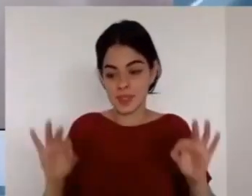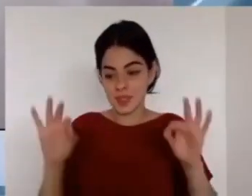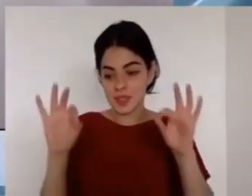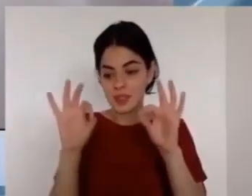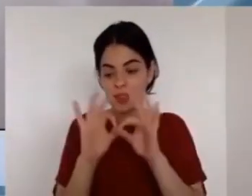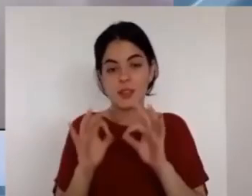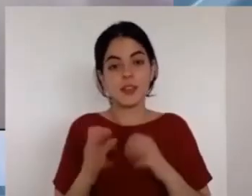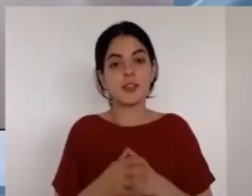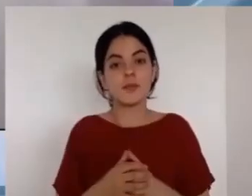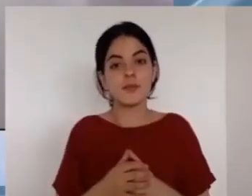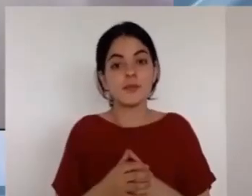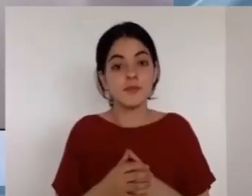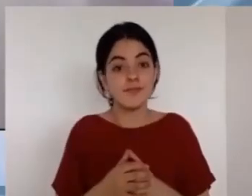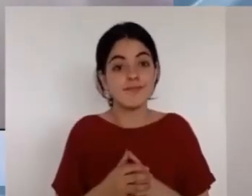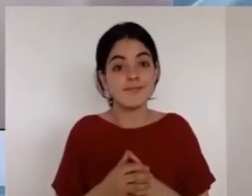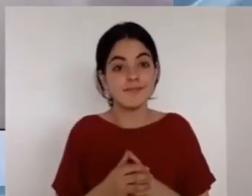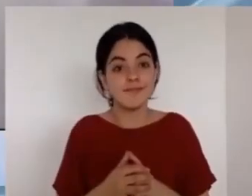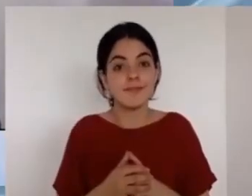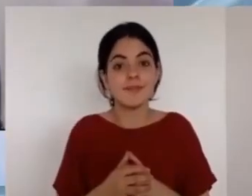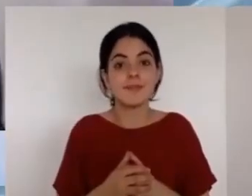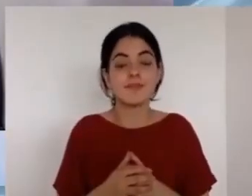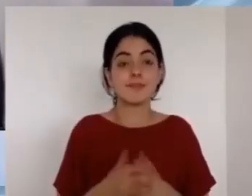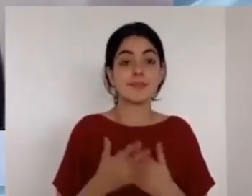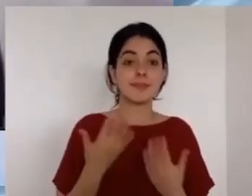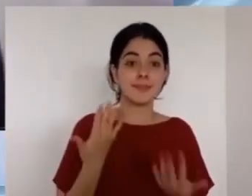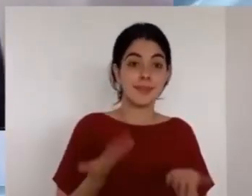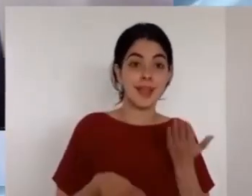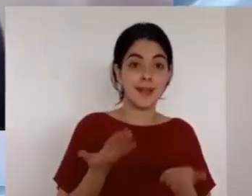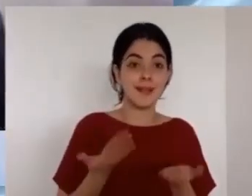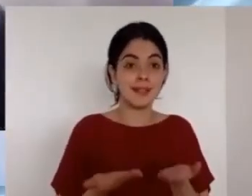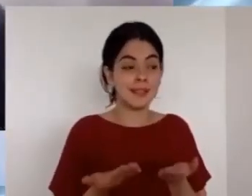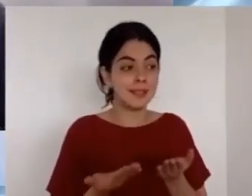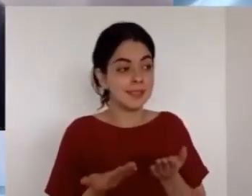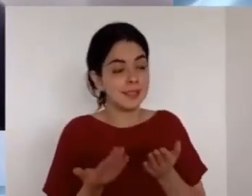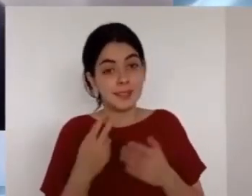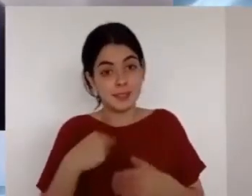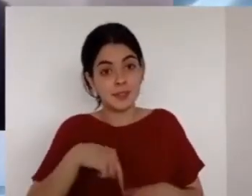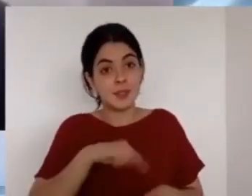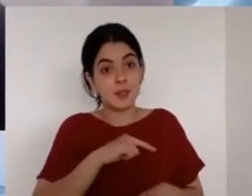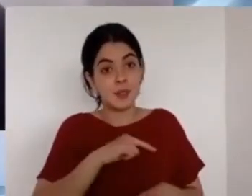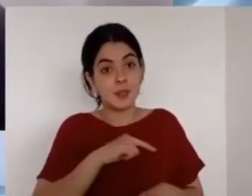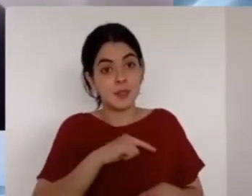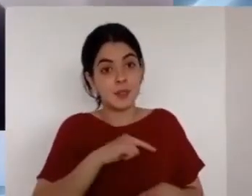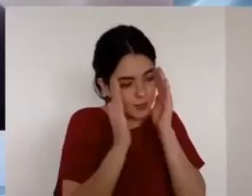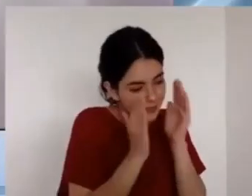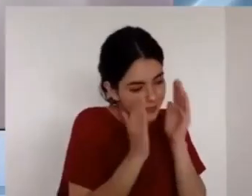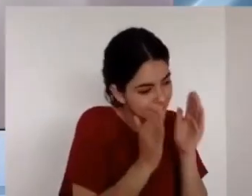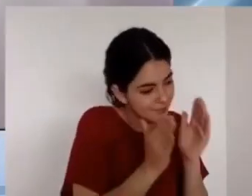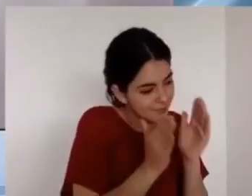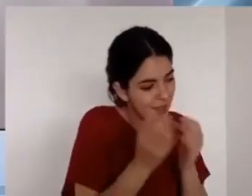no enamorarnos del ministerio del Dios que nos dio el ministerio